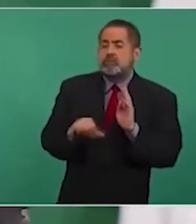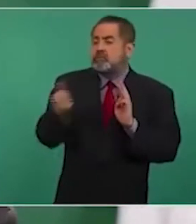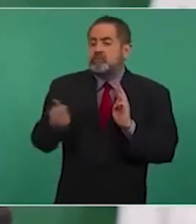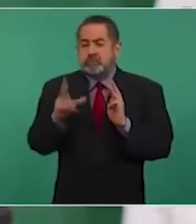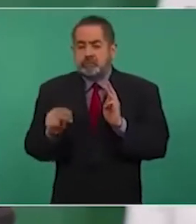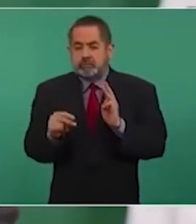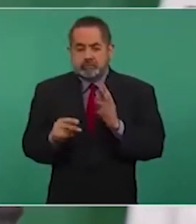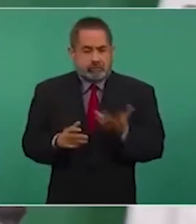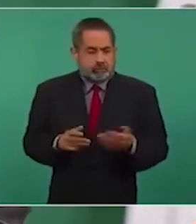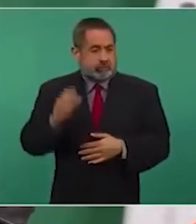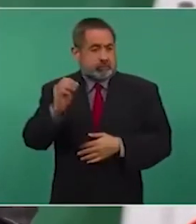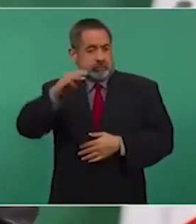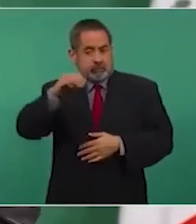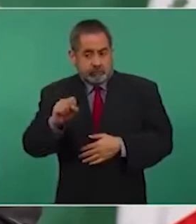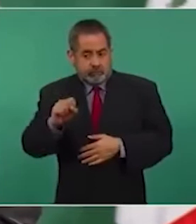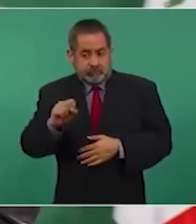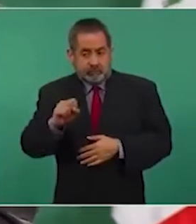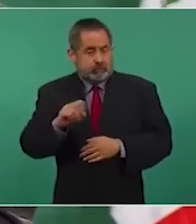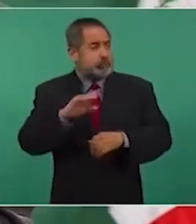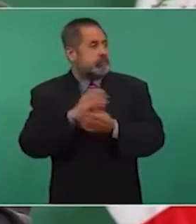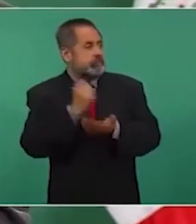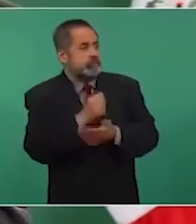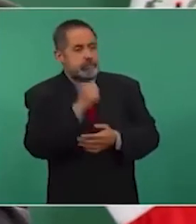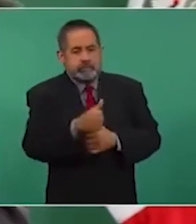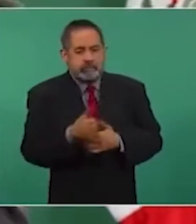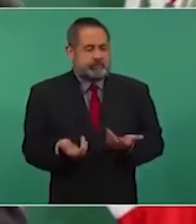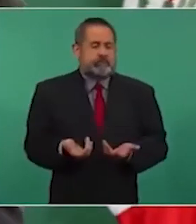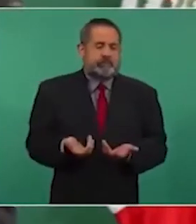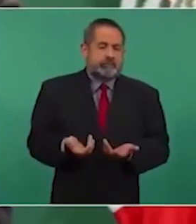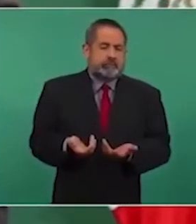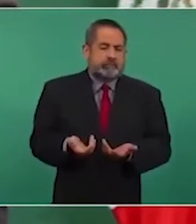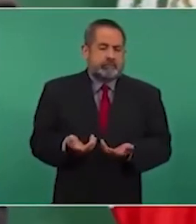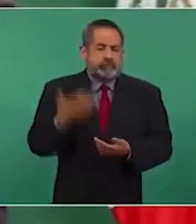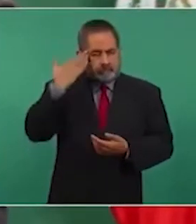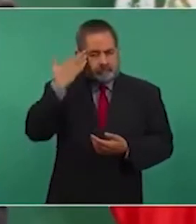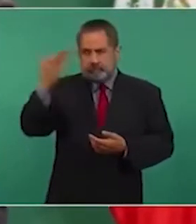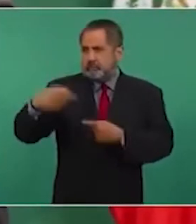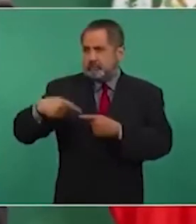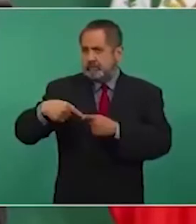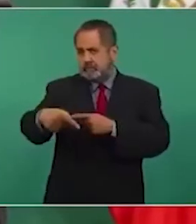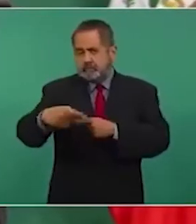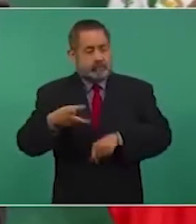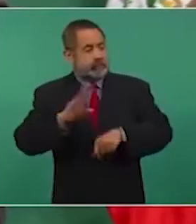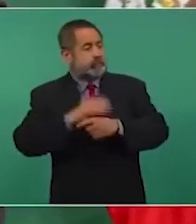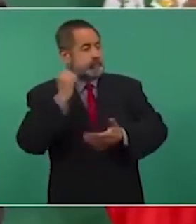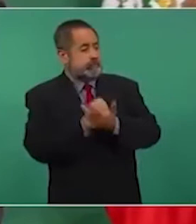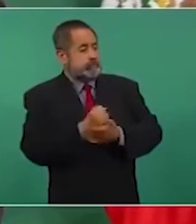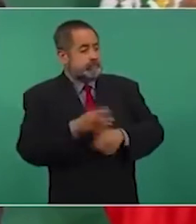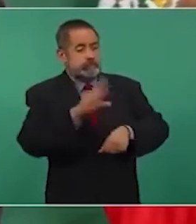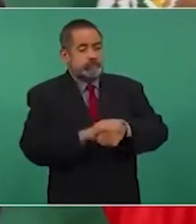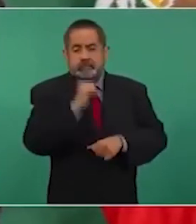Y la Organización Mundial de la Salud lleva mucho tiempo sin autorizar